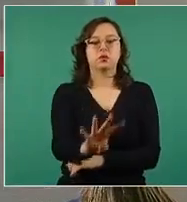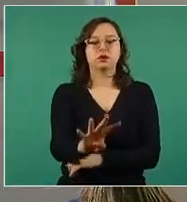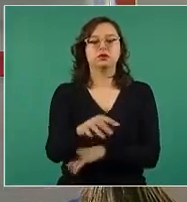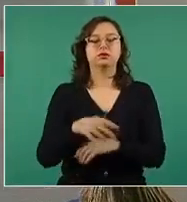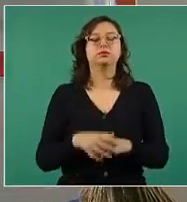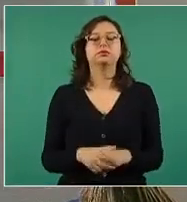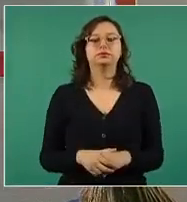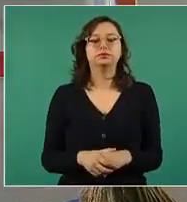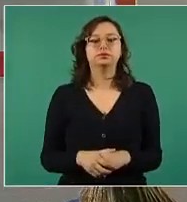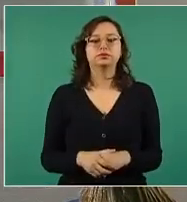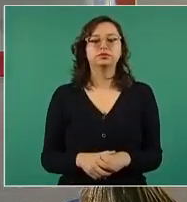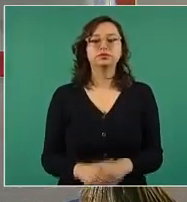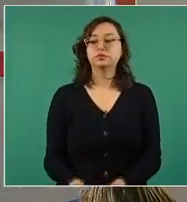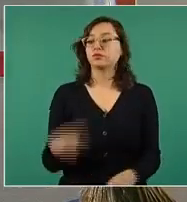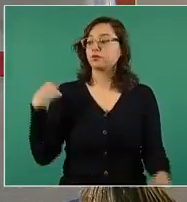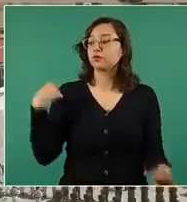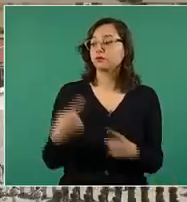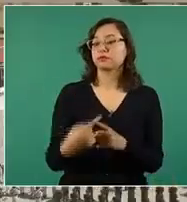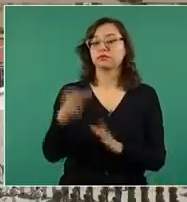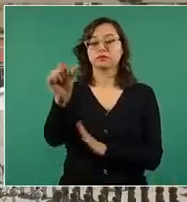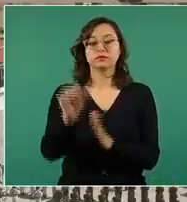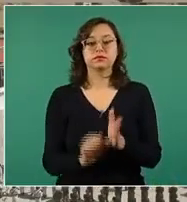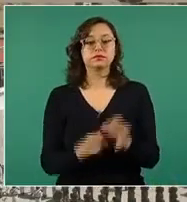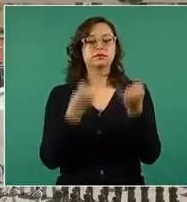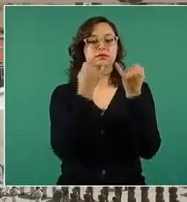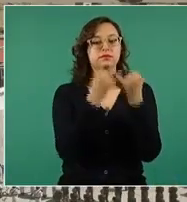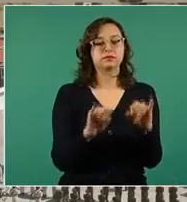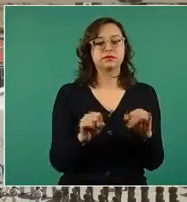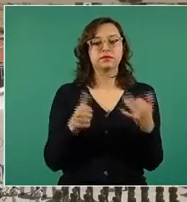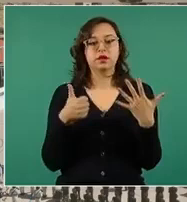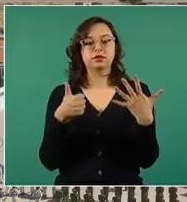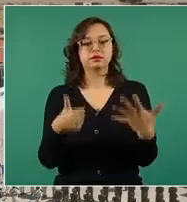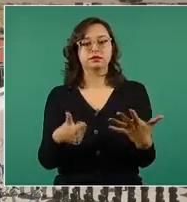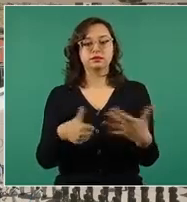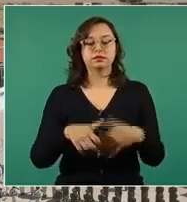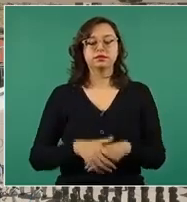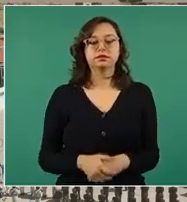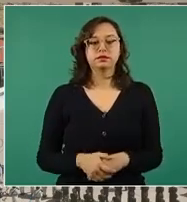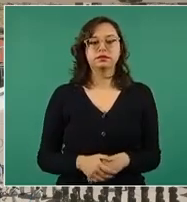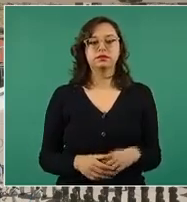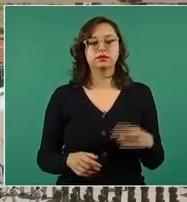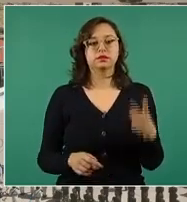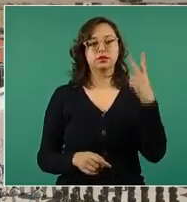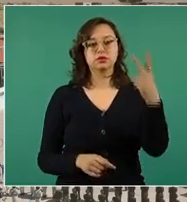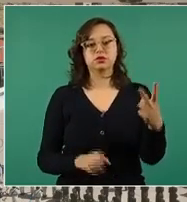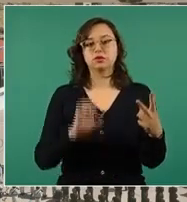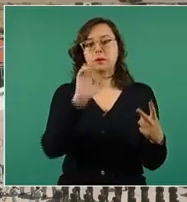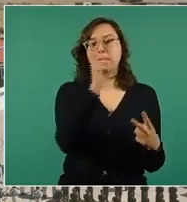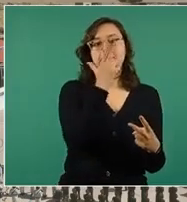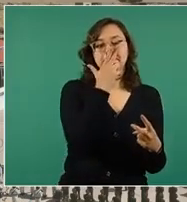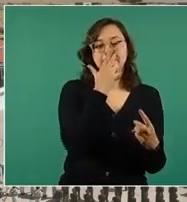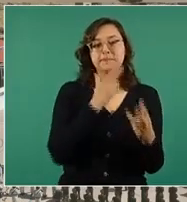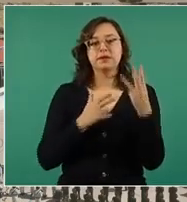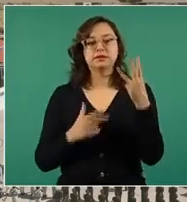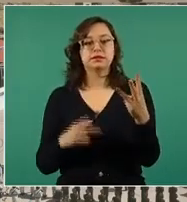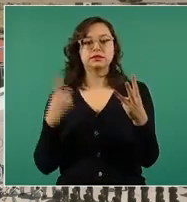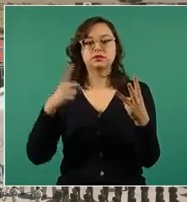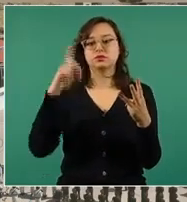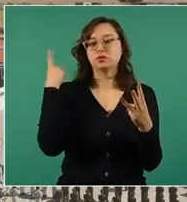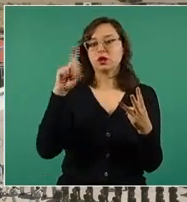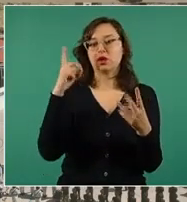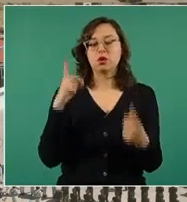y en el presente mes se inauguraron seis, dos en Chihuahua, tres en Durango y una en Veracruz.